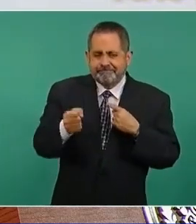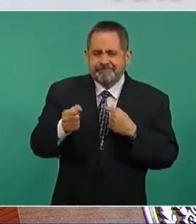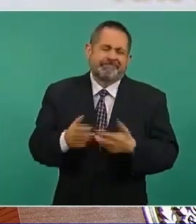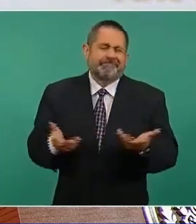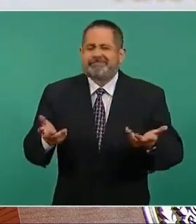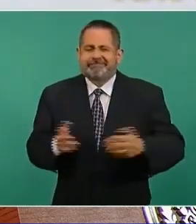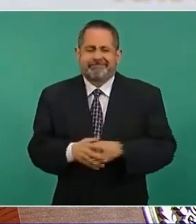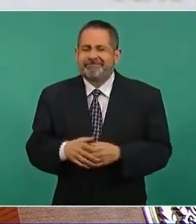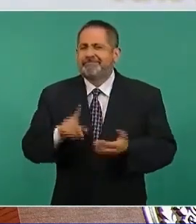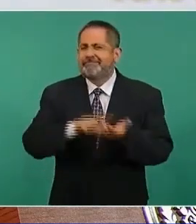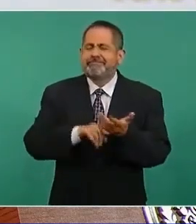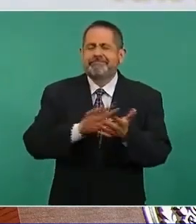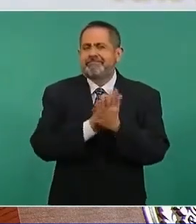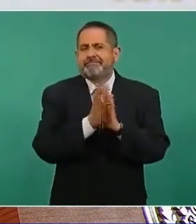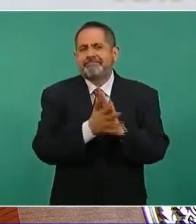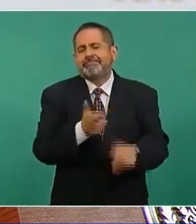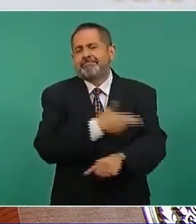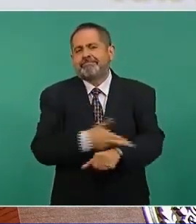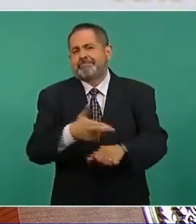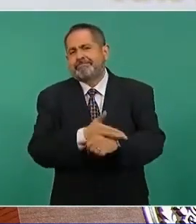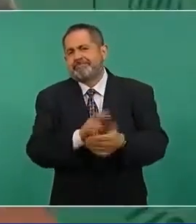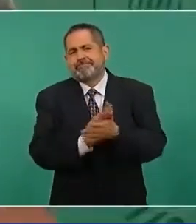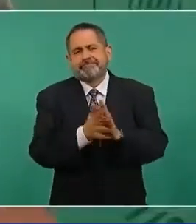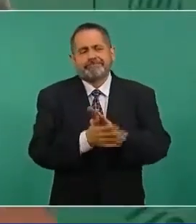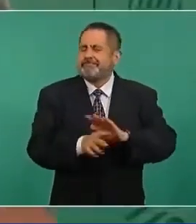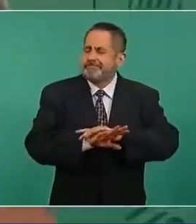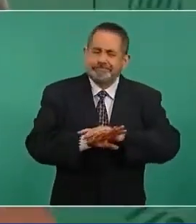ya todo arreglado.